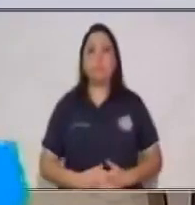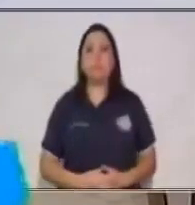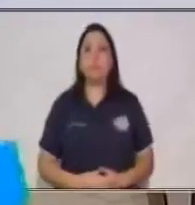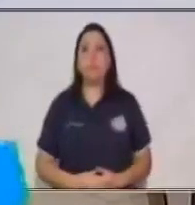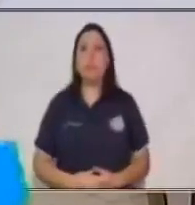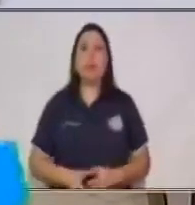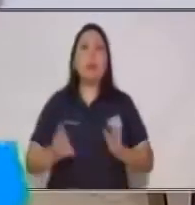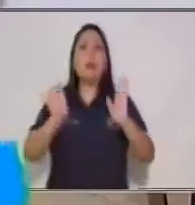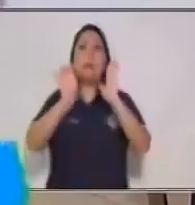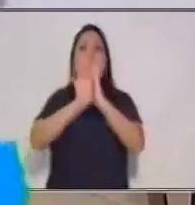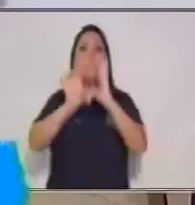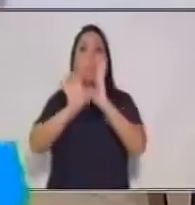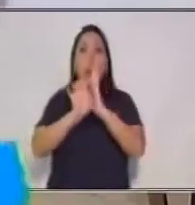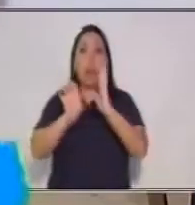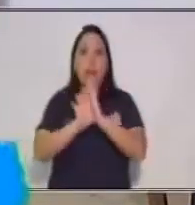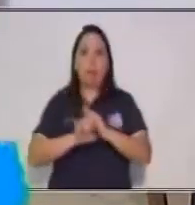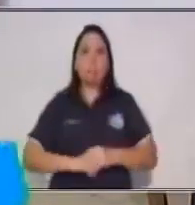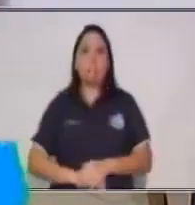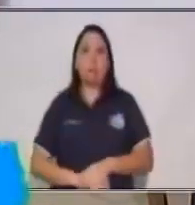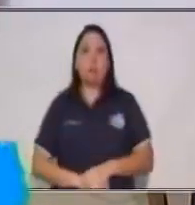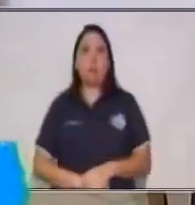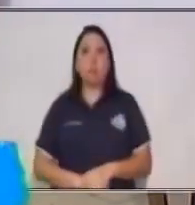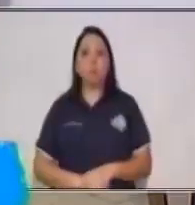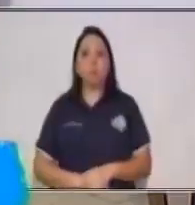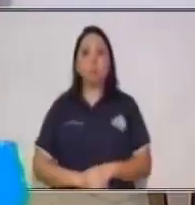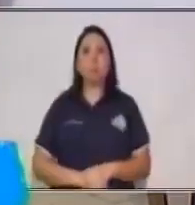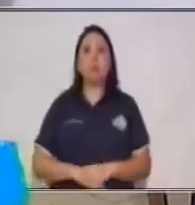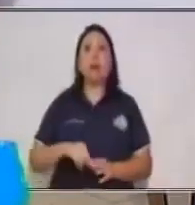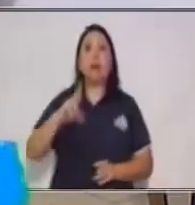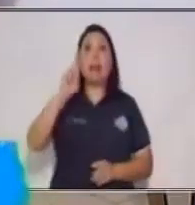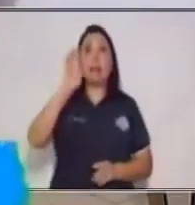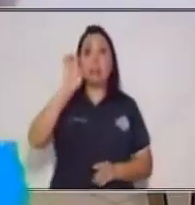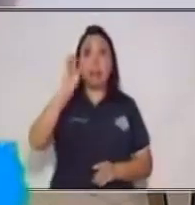Por ejemplo, como iniciamos, ¿qué es redactar?